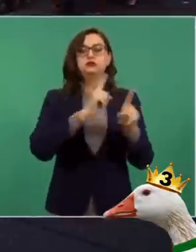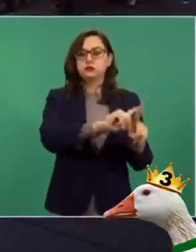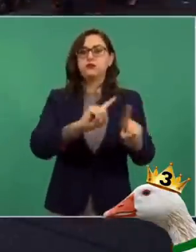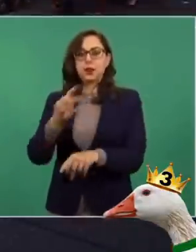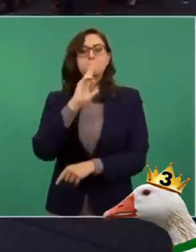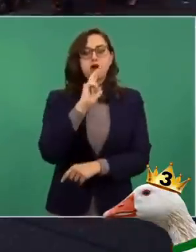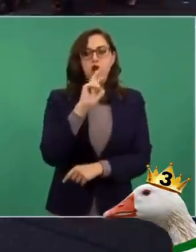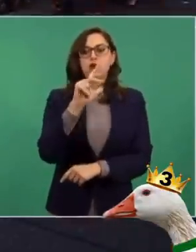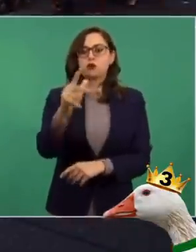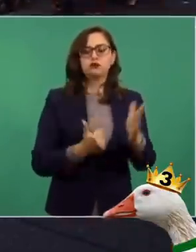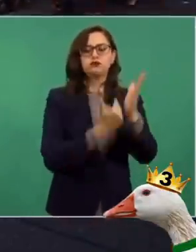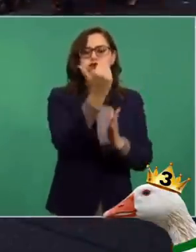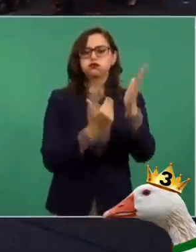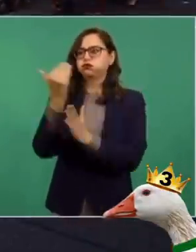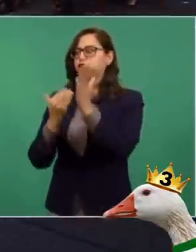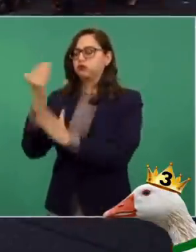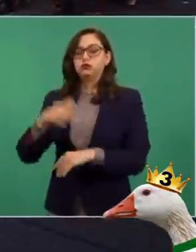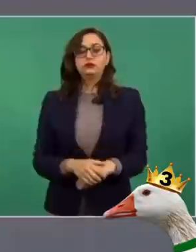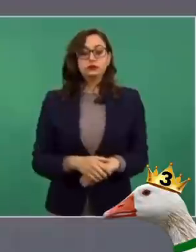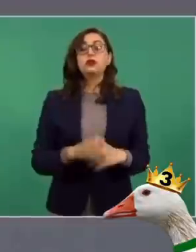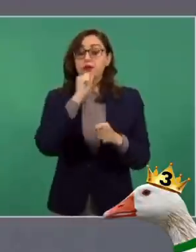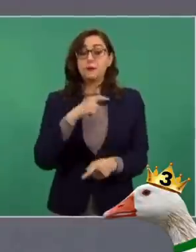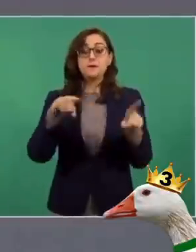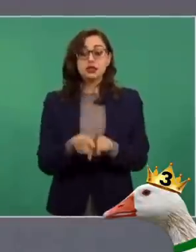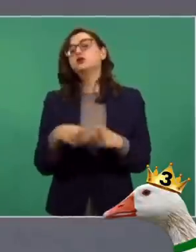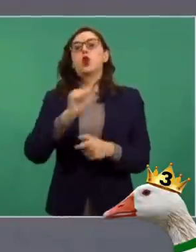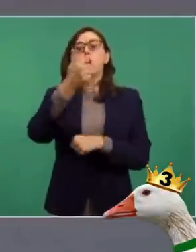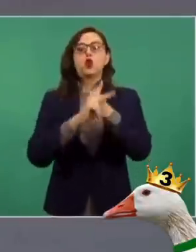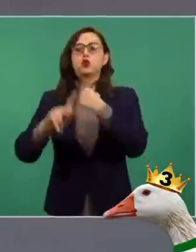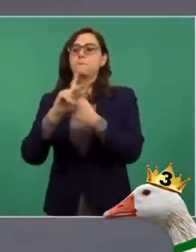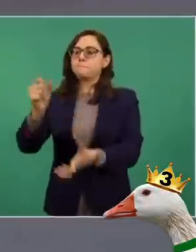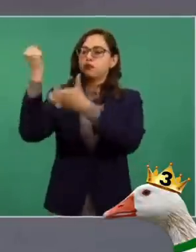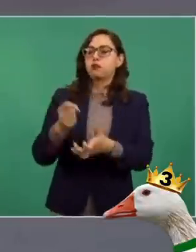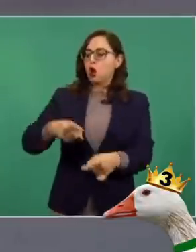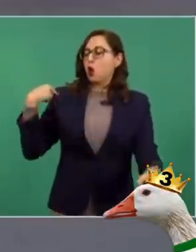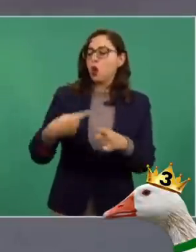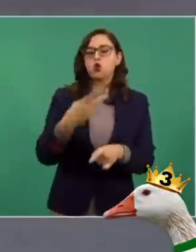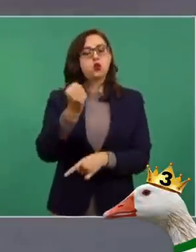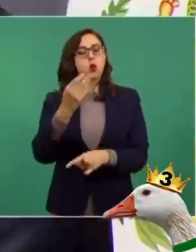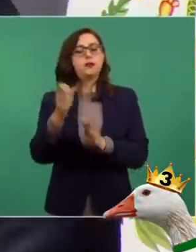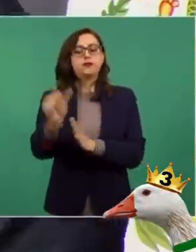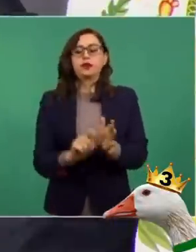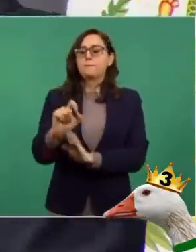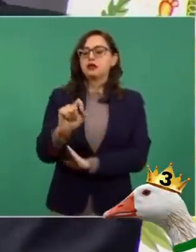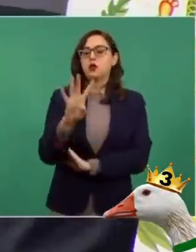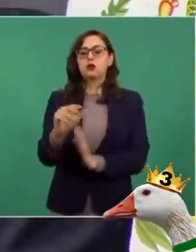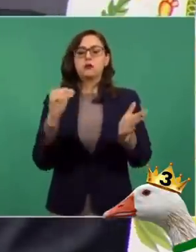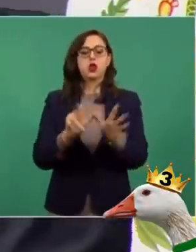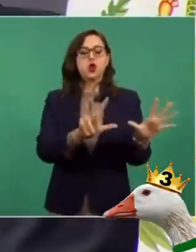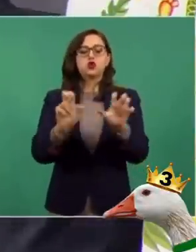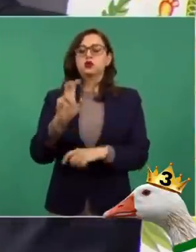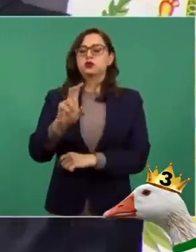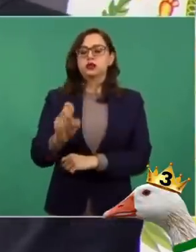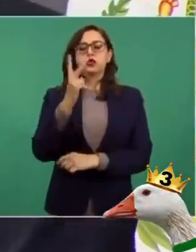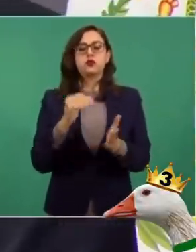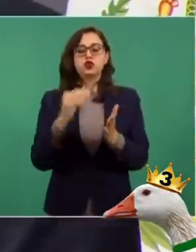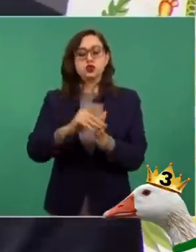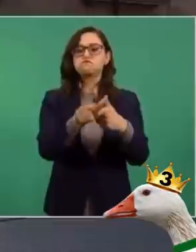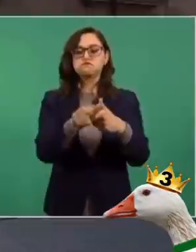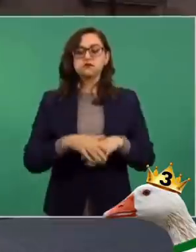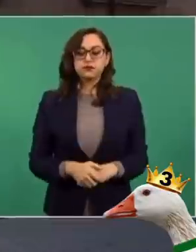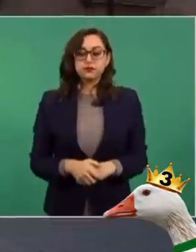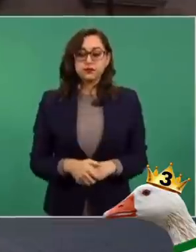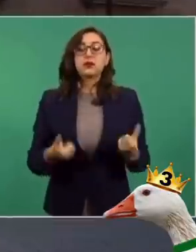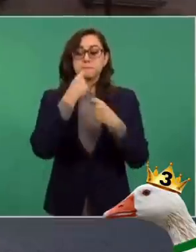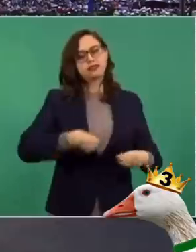Se está recibiendo inversión extranjera como nunca. En los primeros nueve meses de este año, han llegado 24.832 millones de dólares.